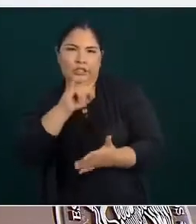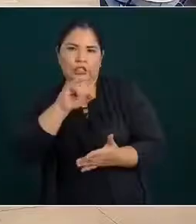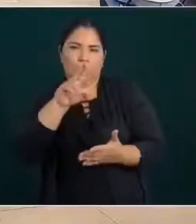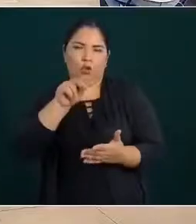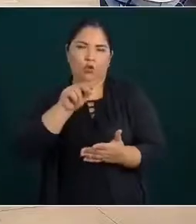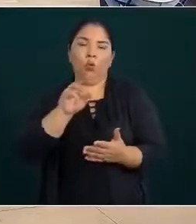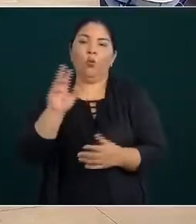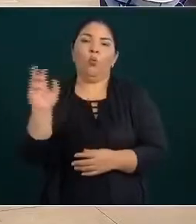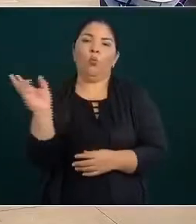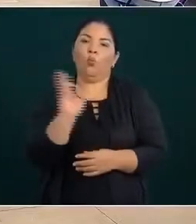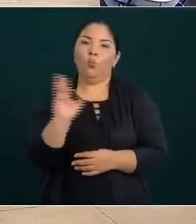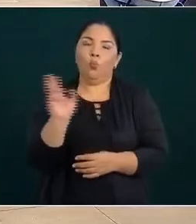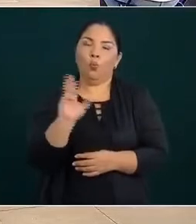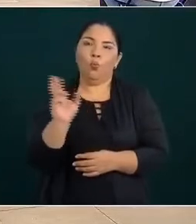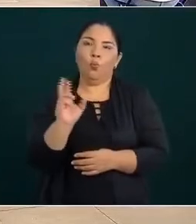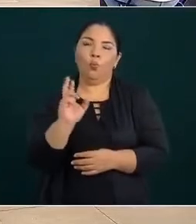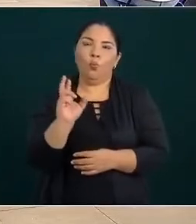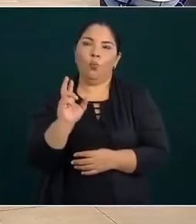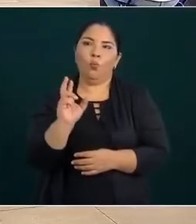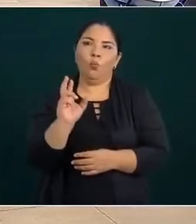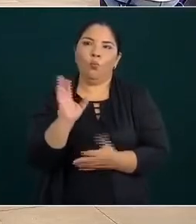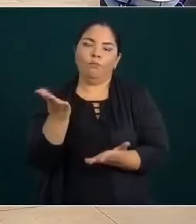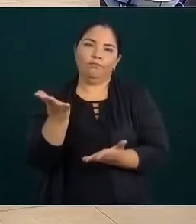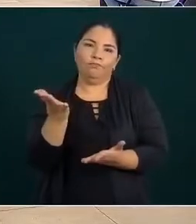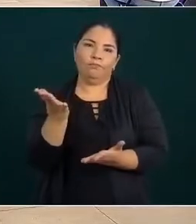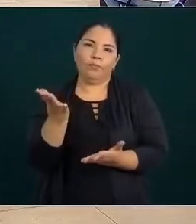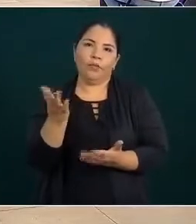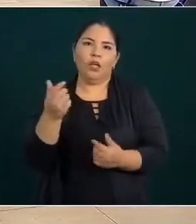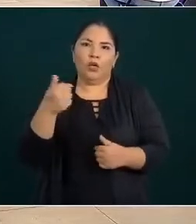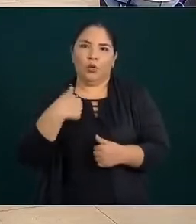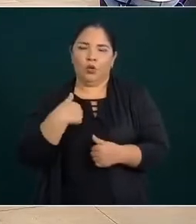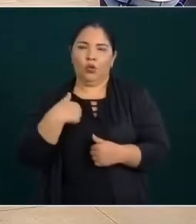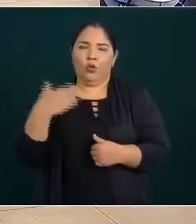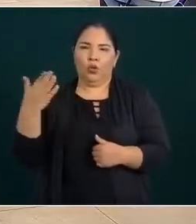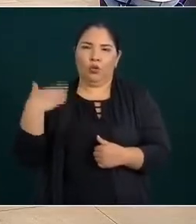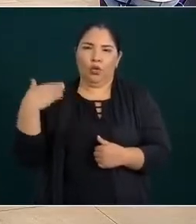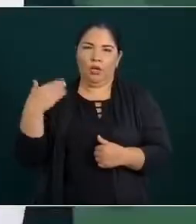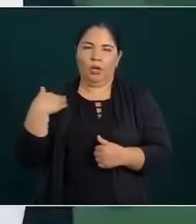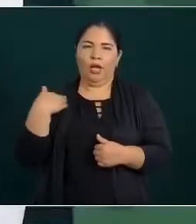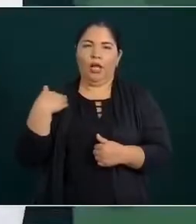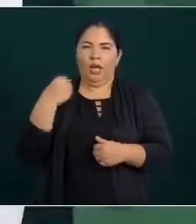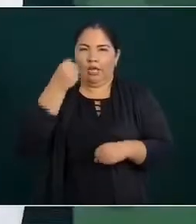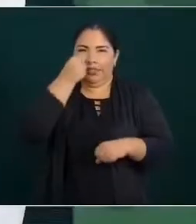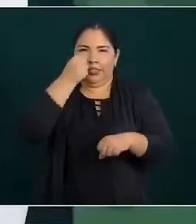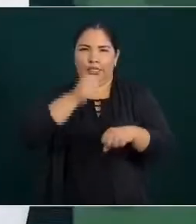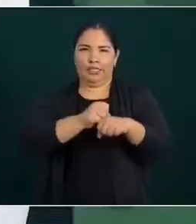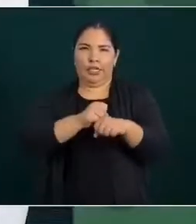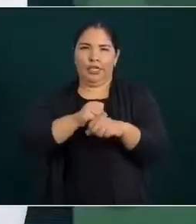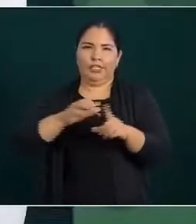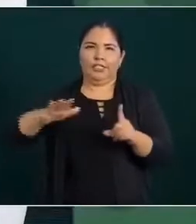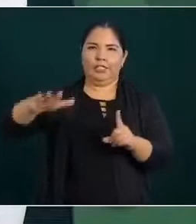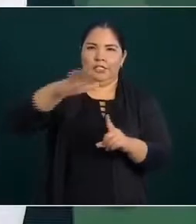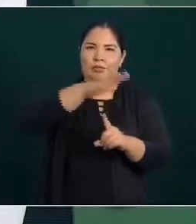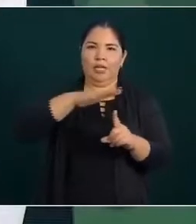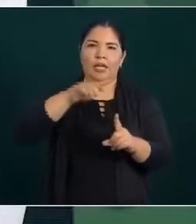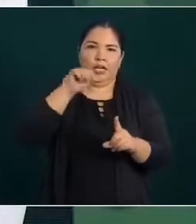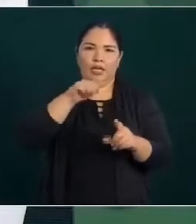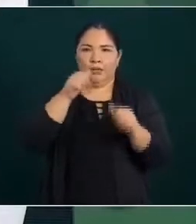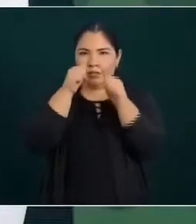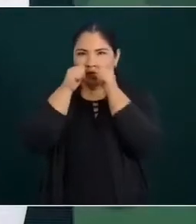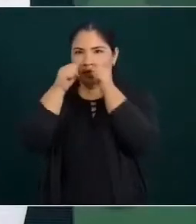¿Para cuándo se estaría revisando este tema? Voy a pedirle a la secretaria de medio ambiente de que ya vea este caso.